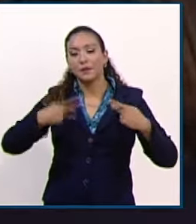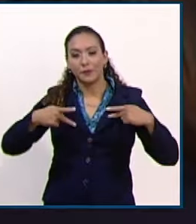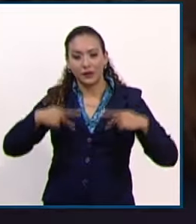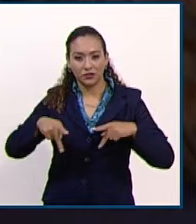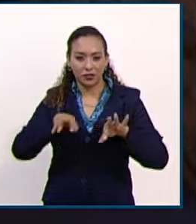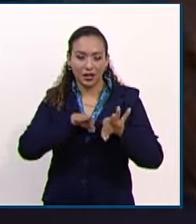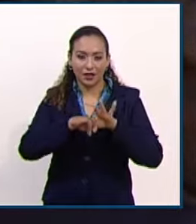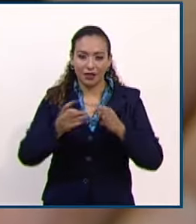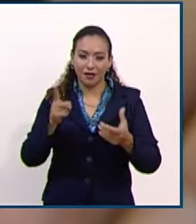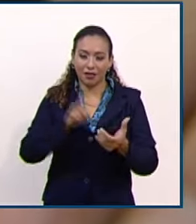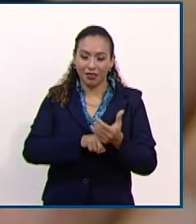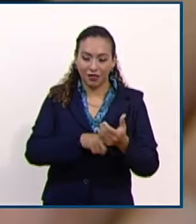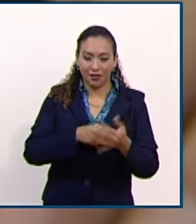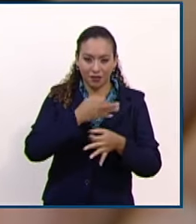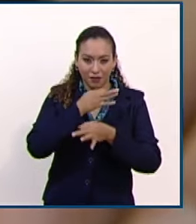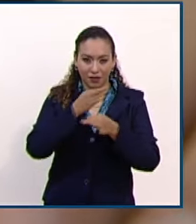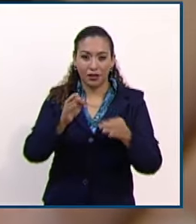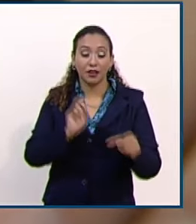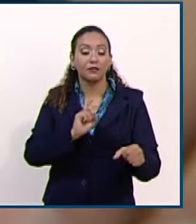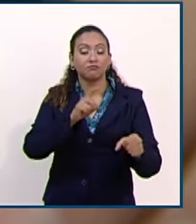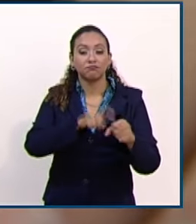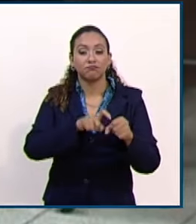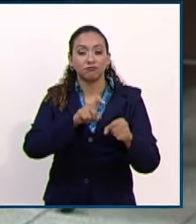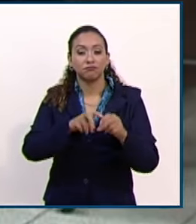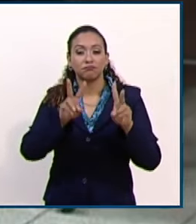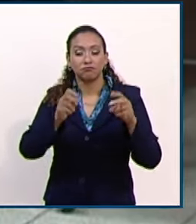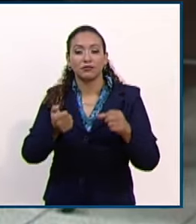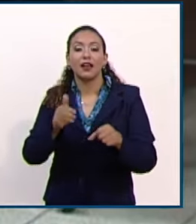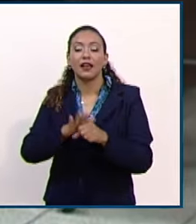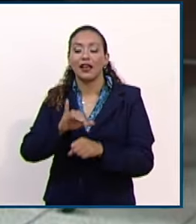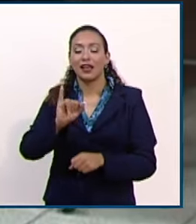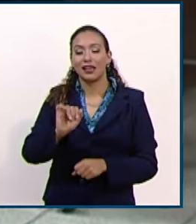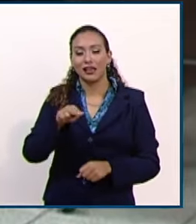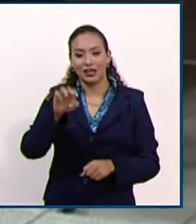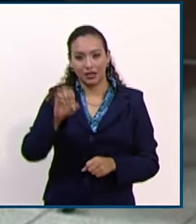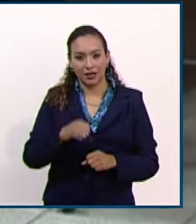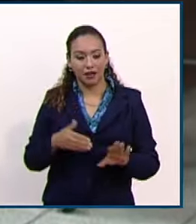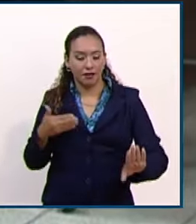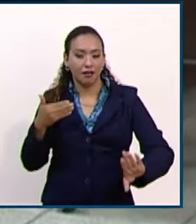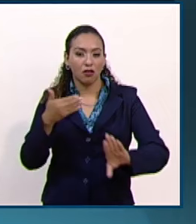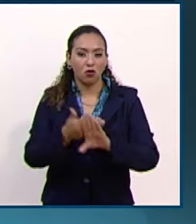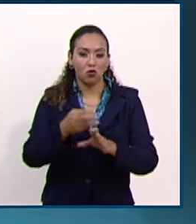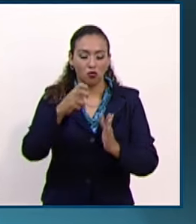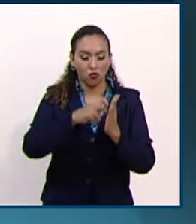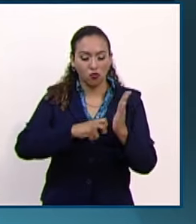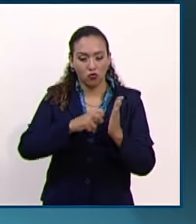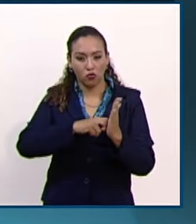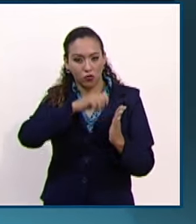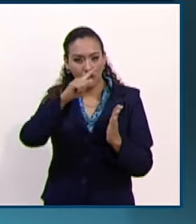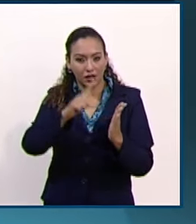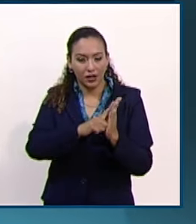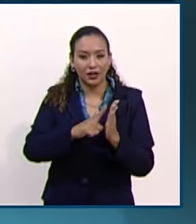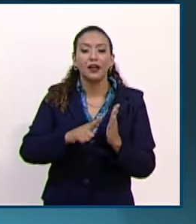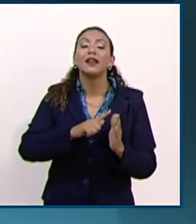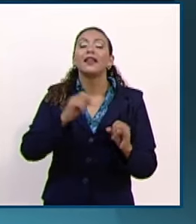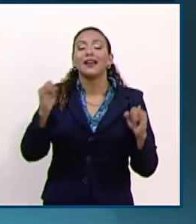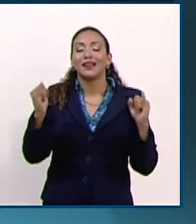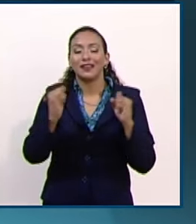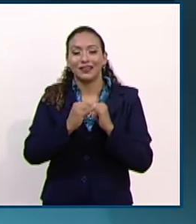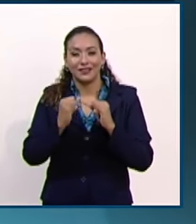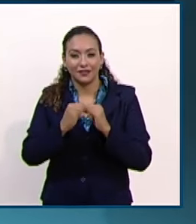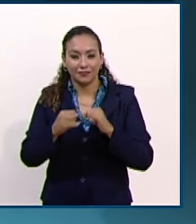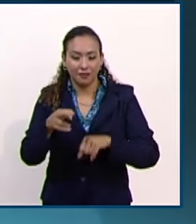públicas adscritas a las áreas administrativas del INE contra las reformas a la Ley General de Instituciones y